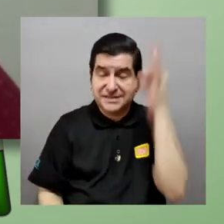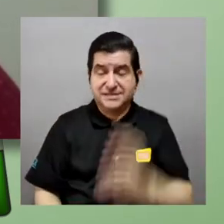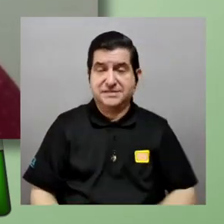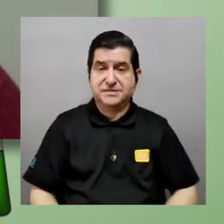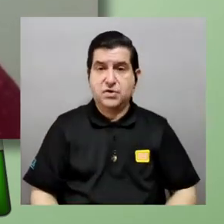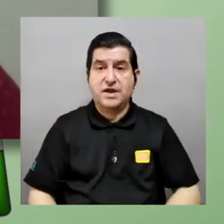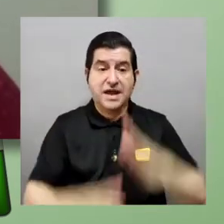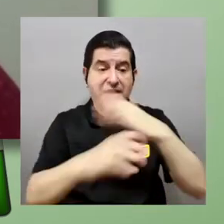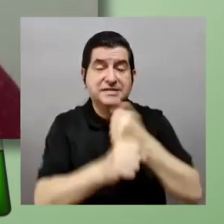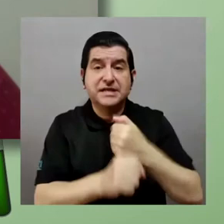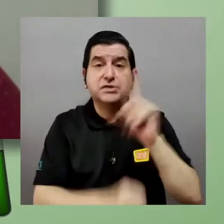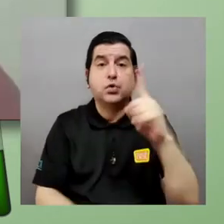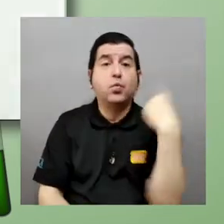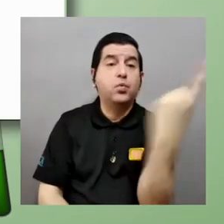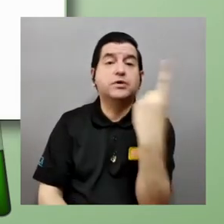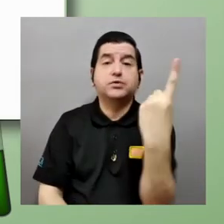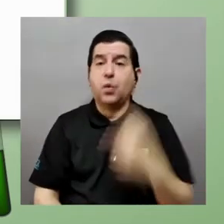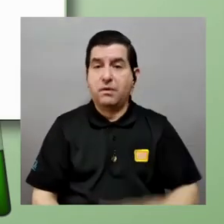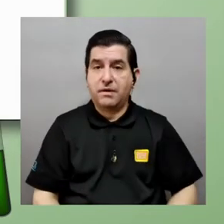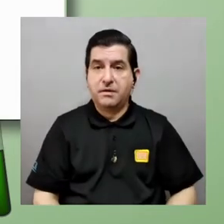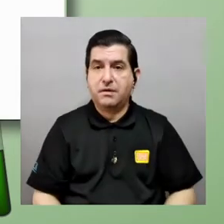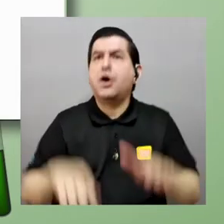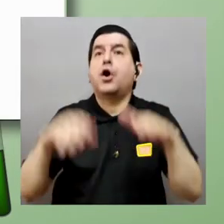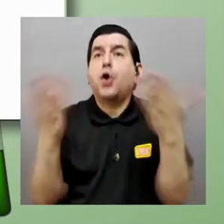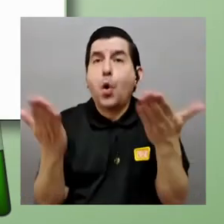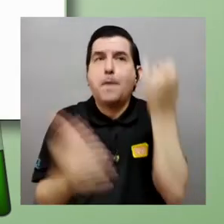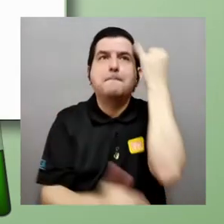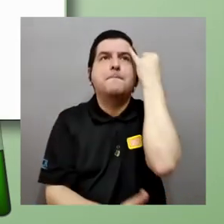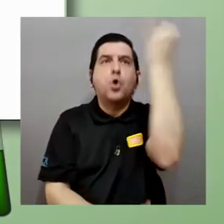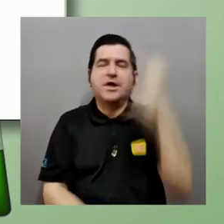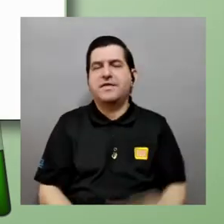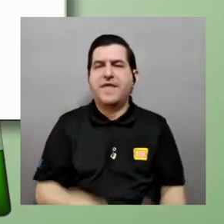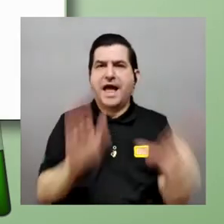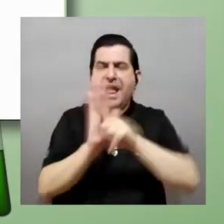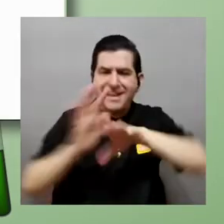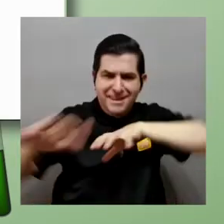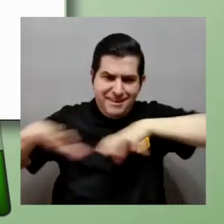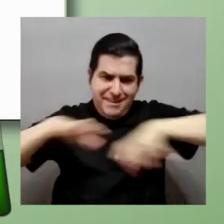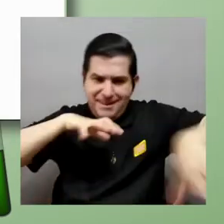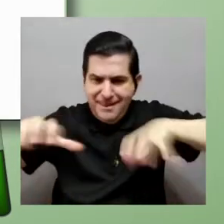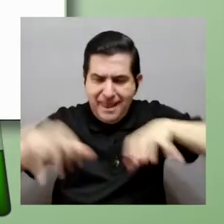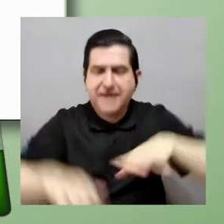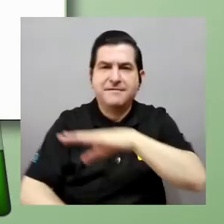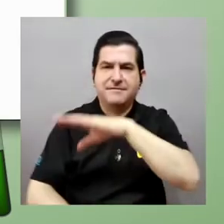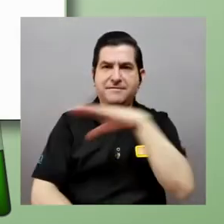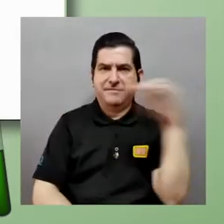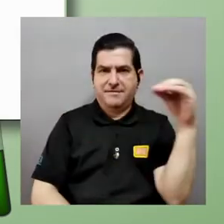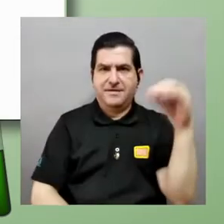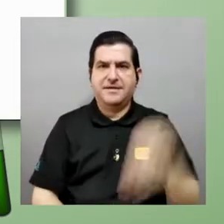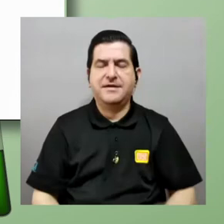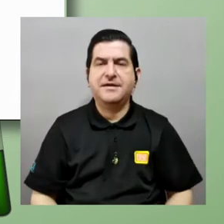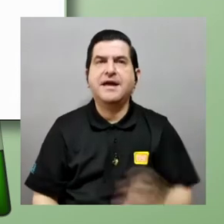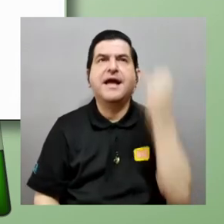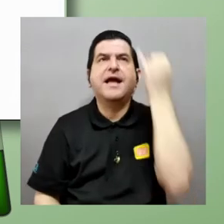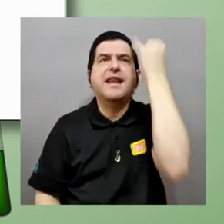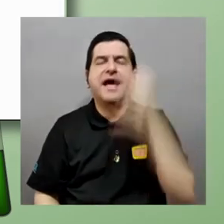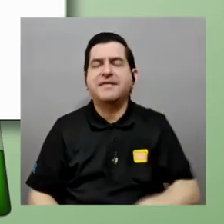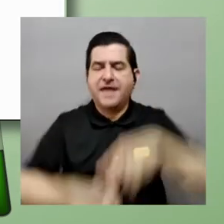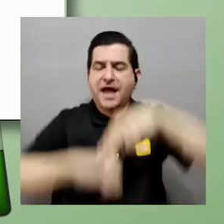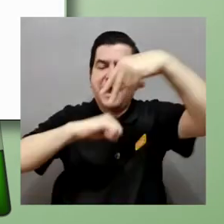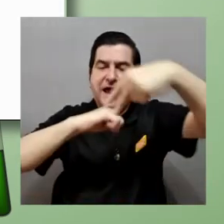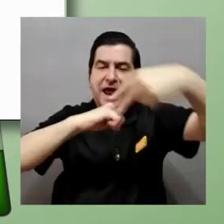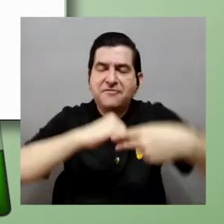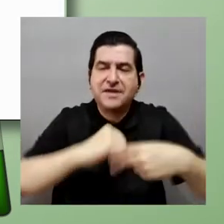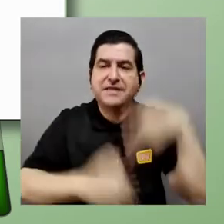estas teorías fueron hechas una sola como la idea de las leyes del movimiento y la